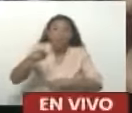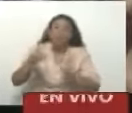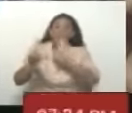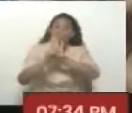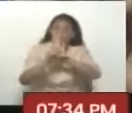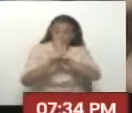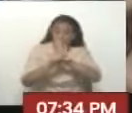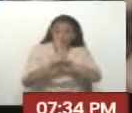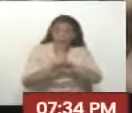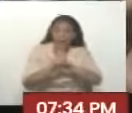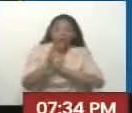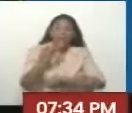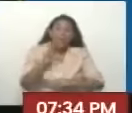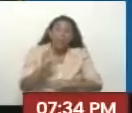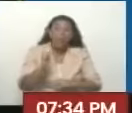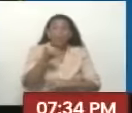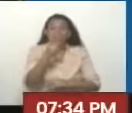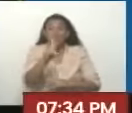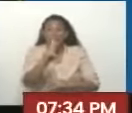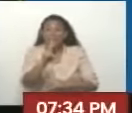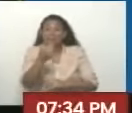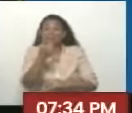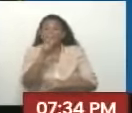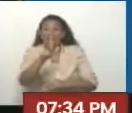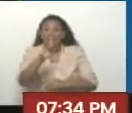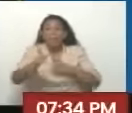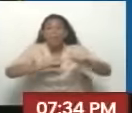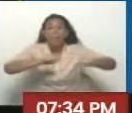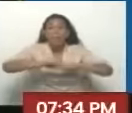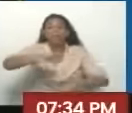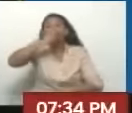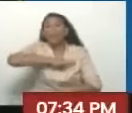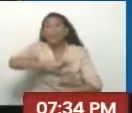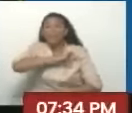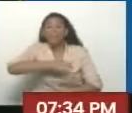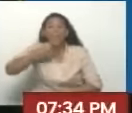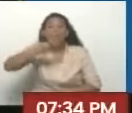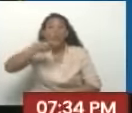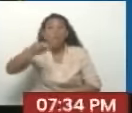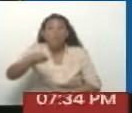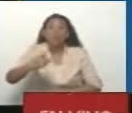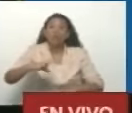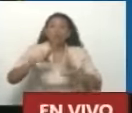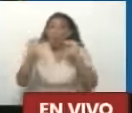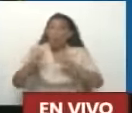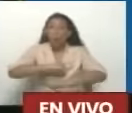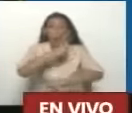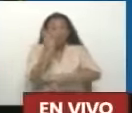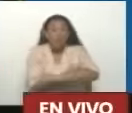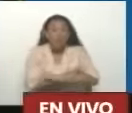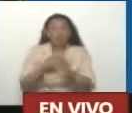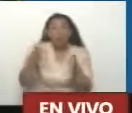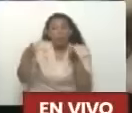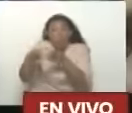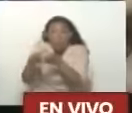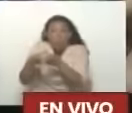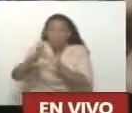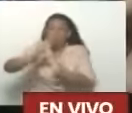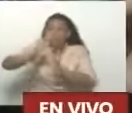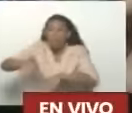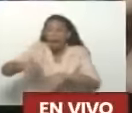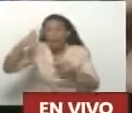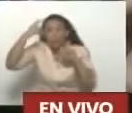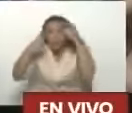Porque tenemos 13 movimientos políticos Todos muy poderosos De la izquierda Del marxismo